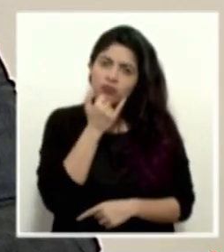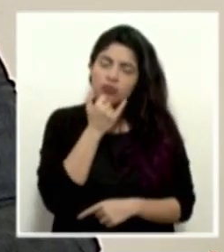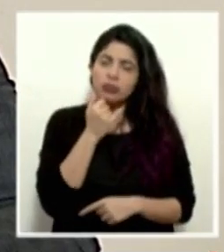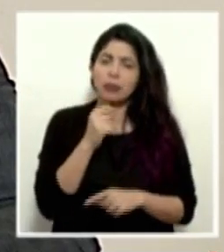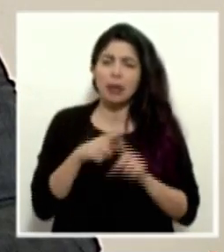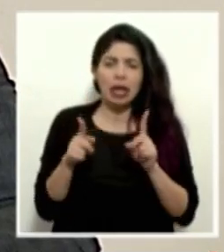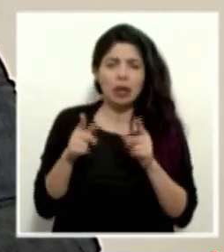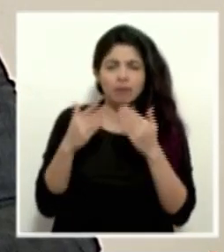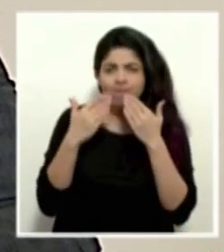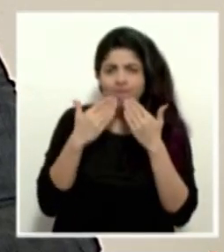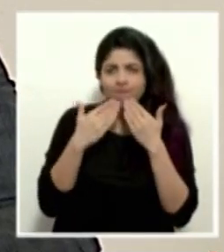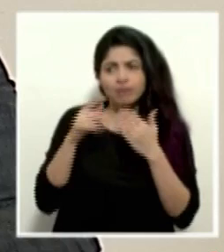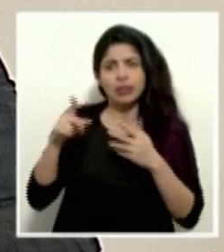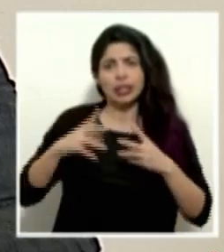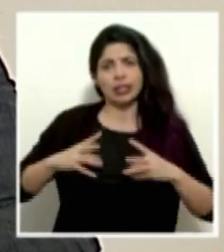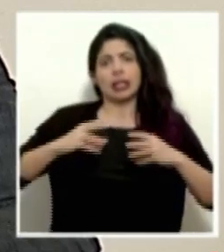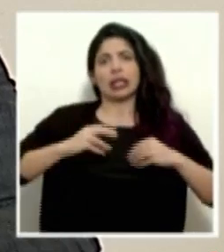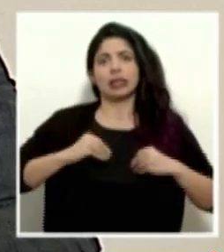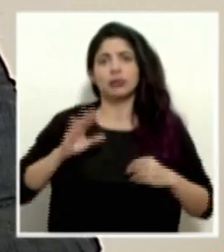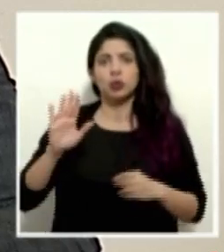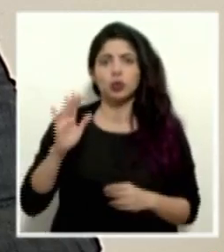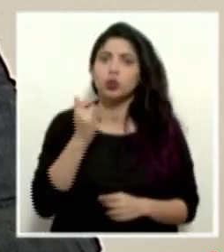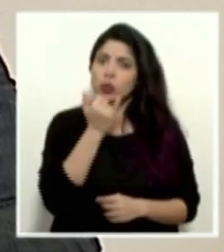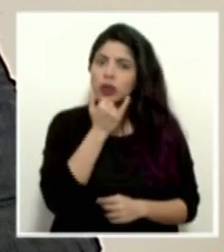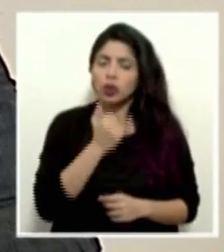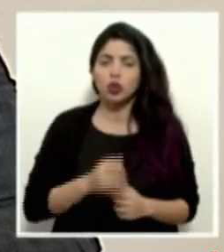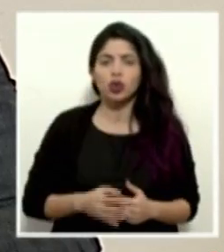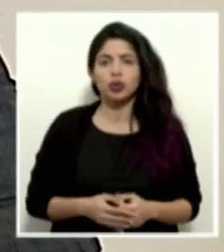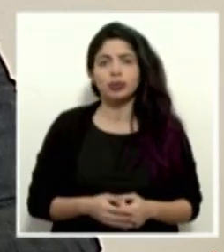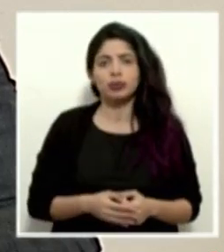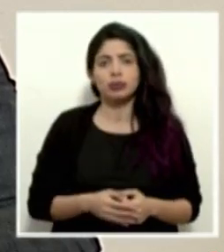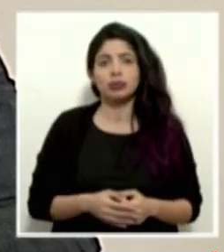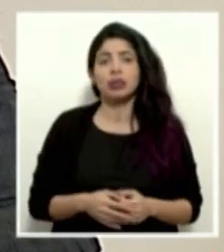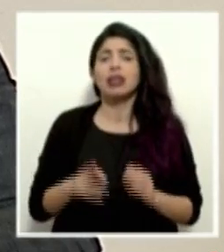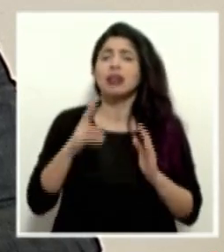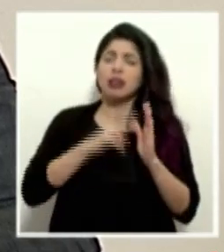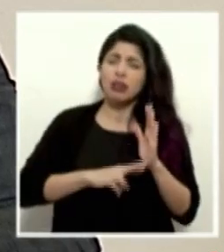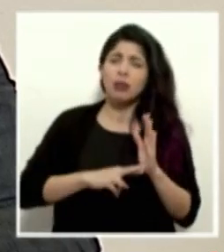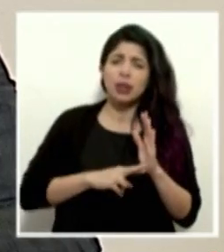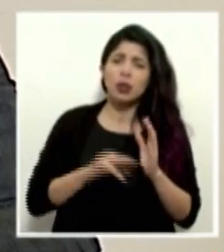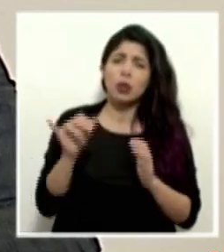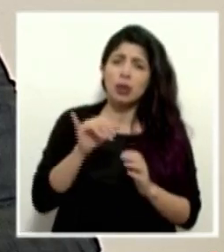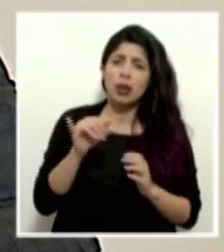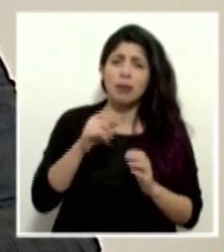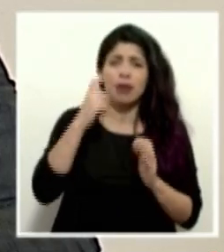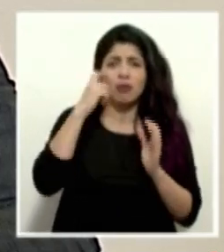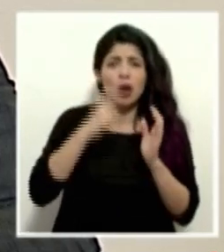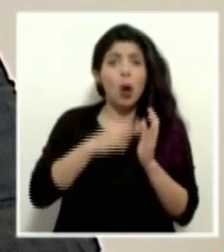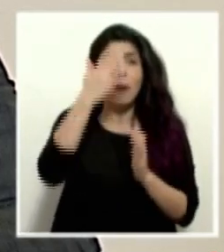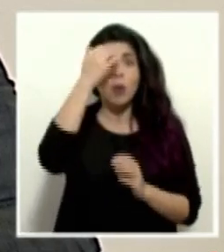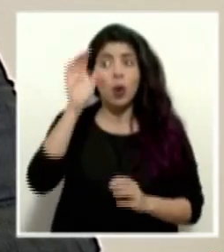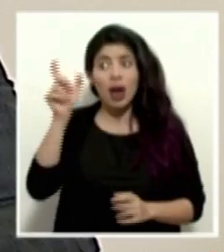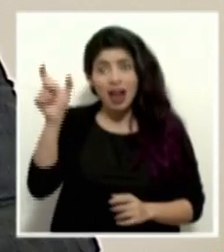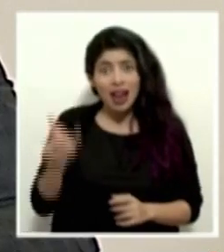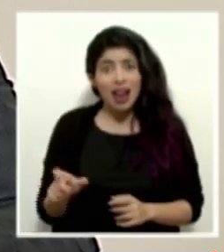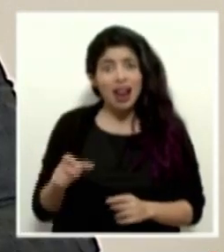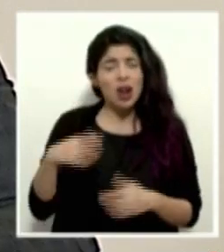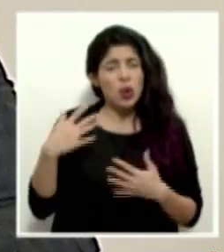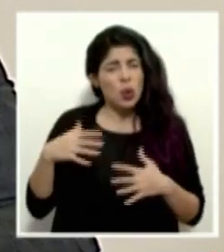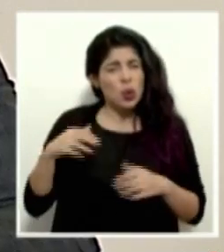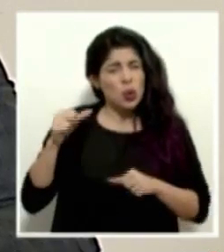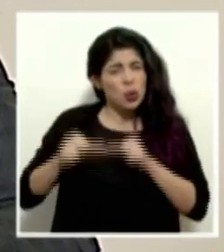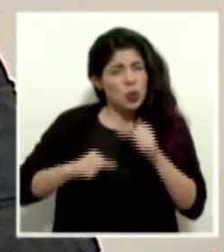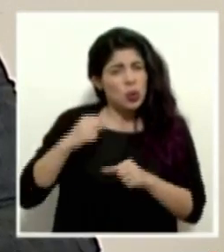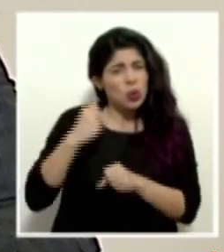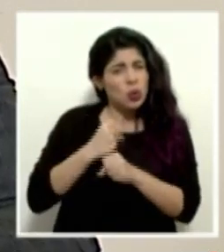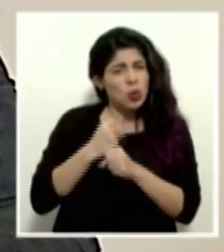agradezco que lo haya aceptado e insisto en también reconocerle porque él ha trabajado y se ha esmerado